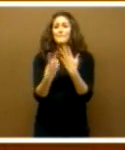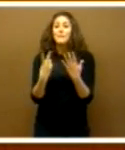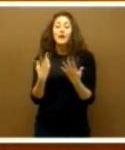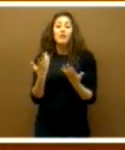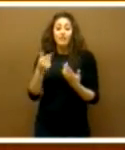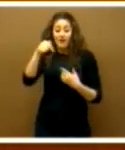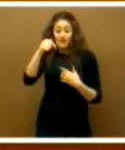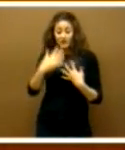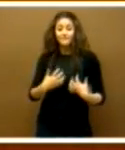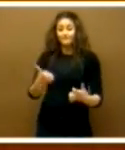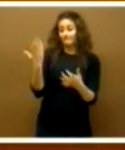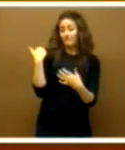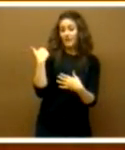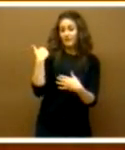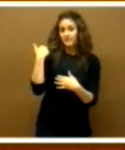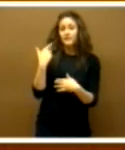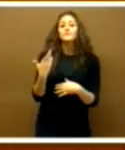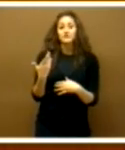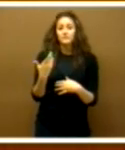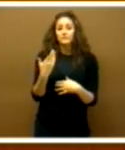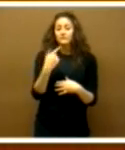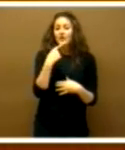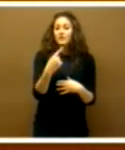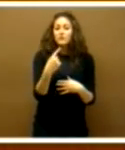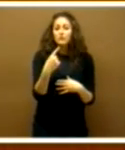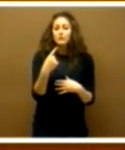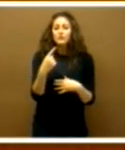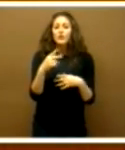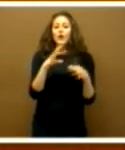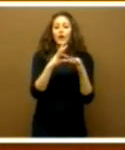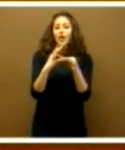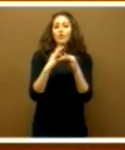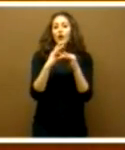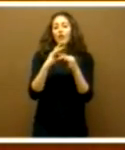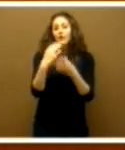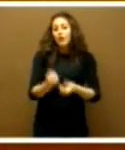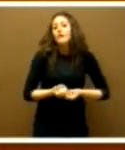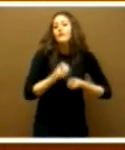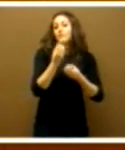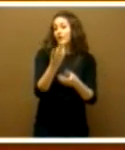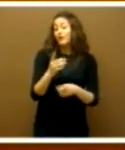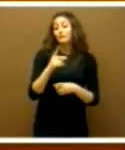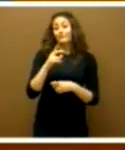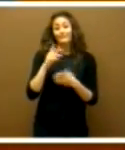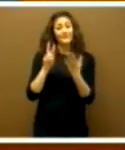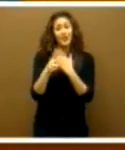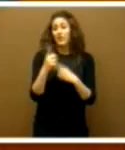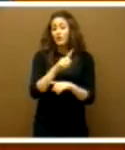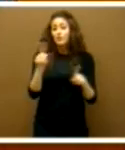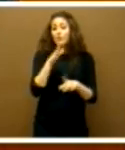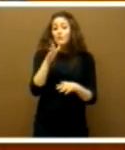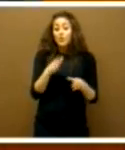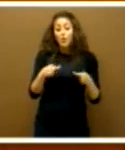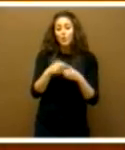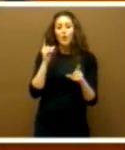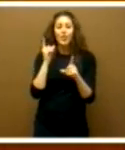también se ha hablado aquí anteriormente esta mañana en cuanto a la información, pues, que el grupo de la oposición, todo grupo